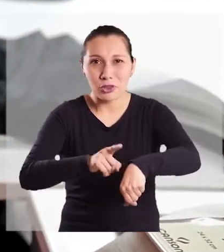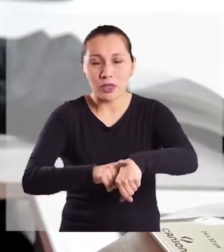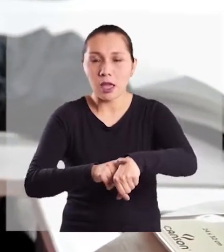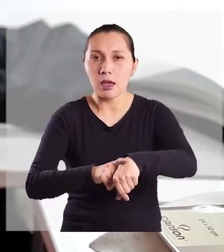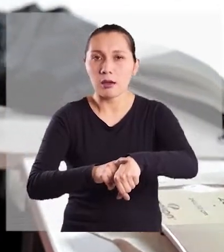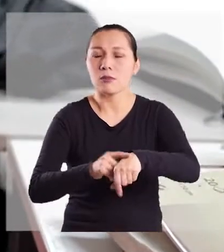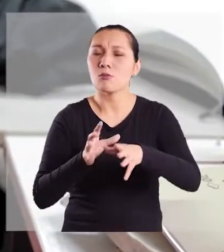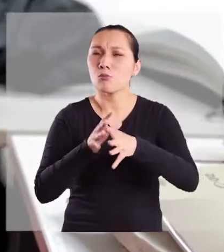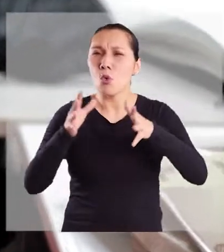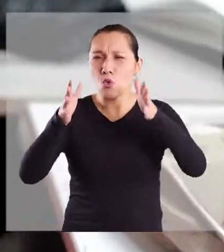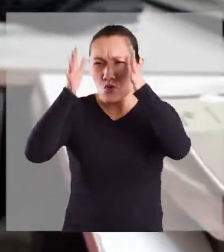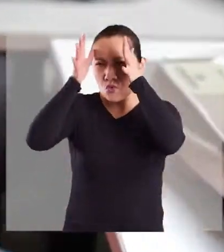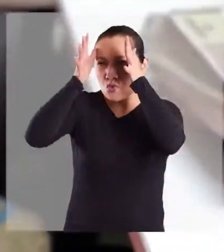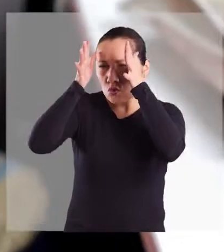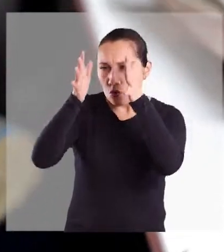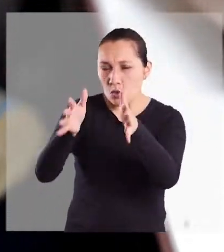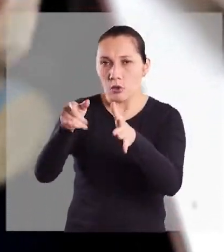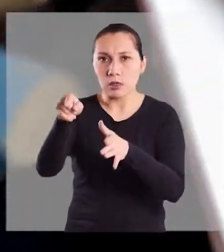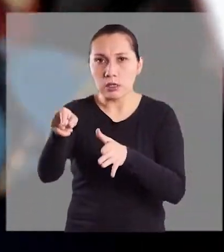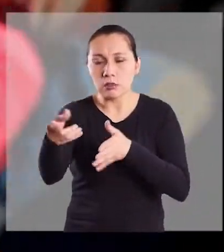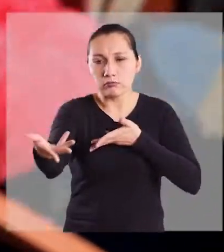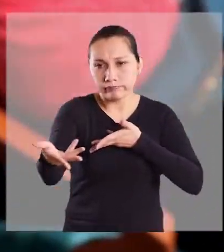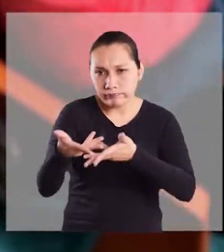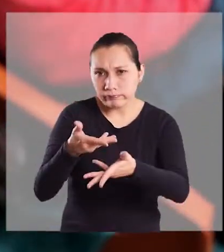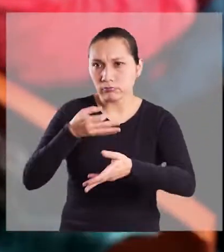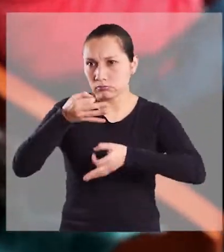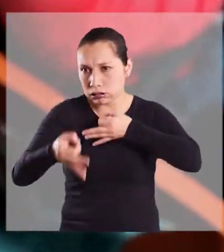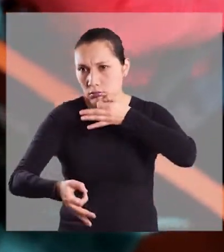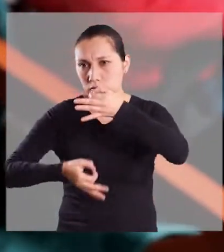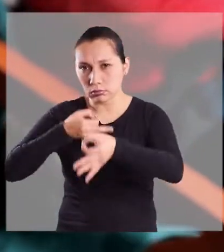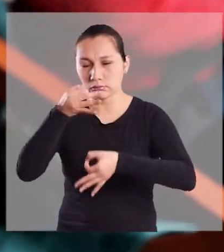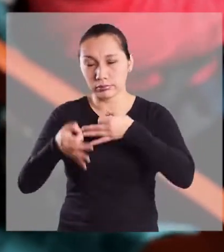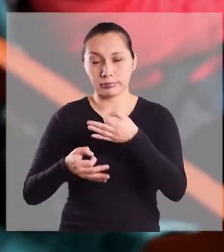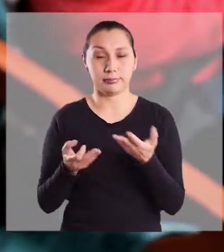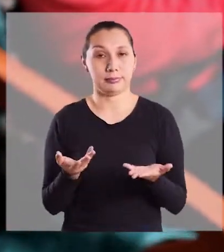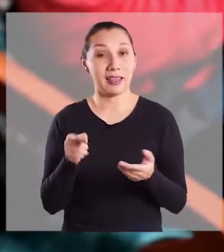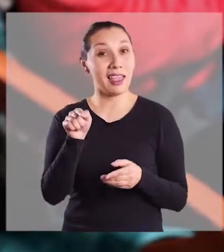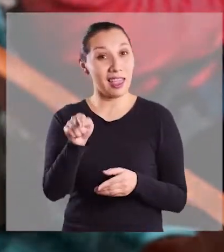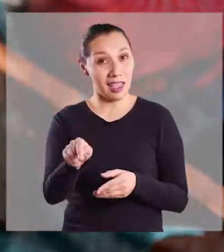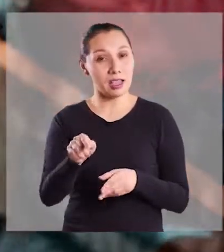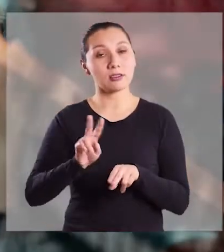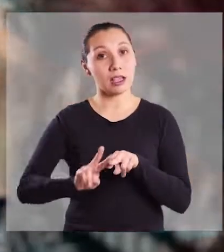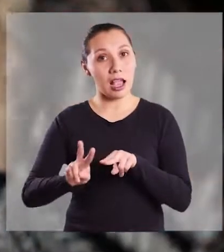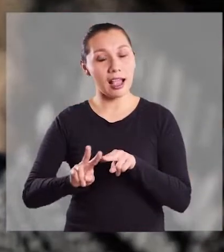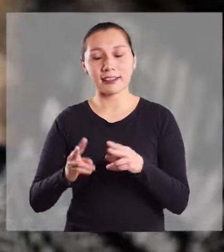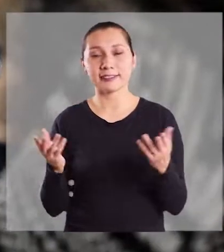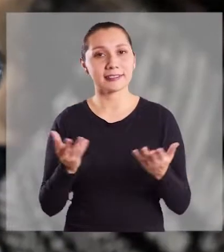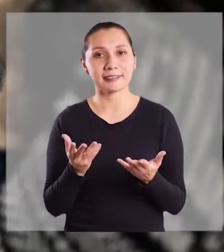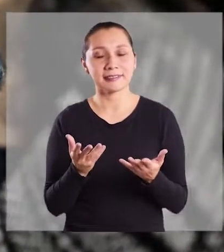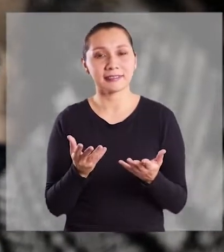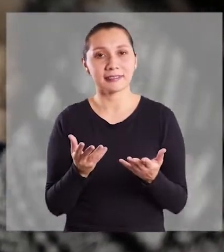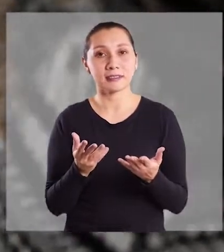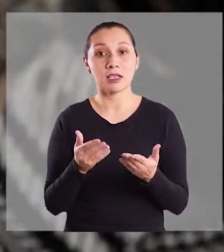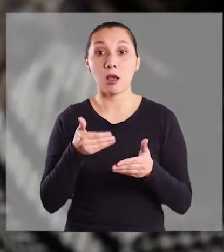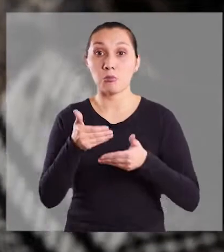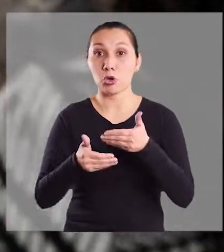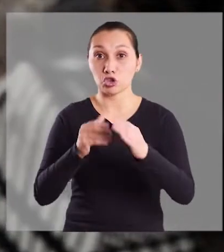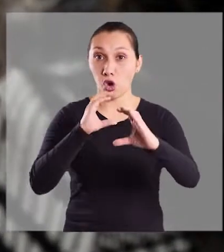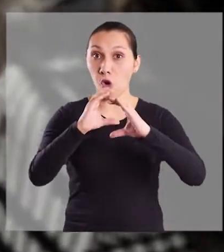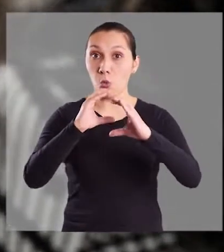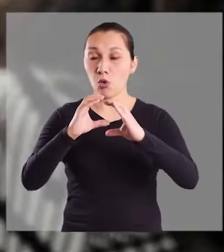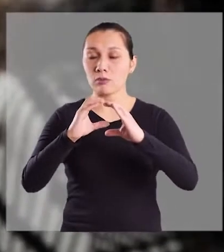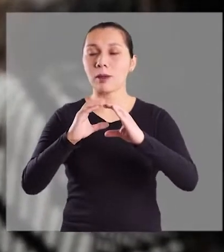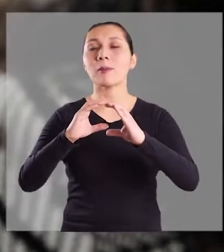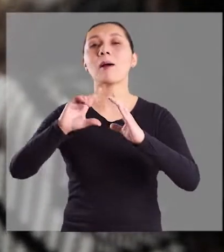un alto grado de concentración respecto de las cosas que se están diciendo. Y eso lo que hace en definitiva es que los